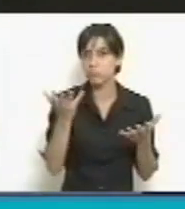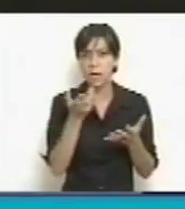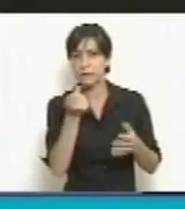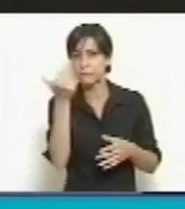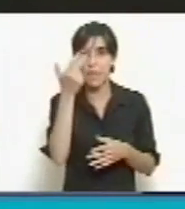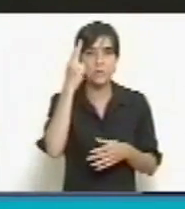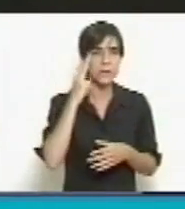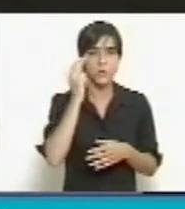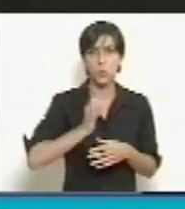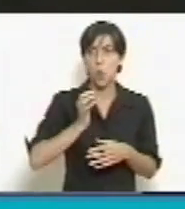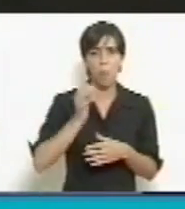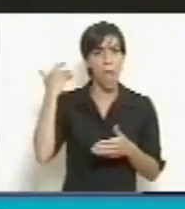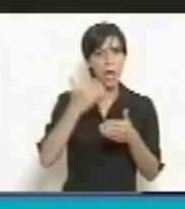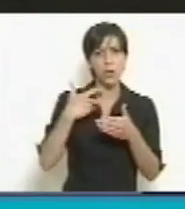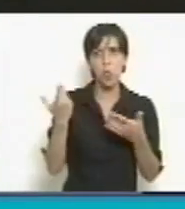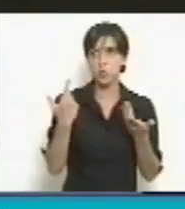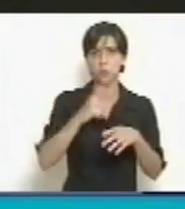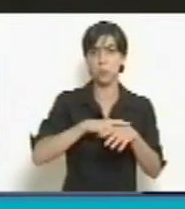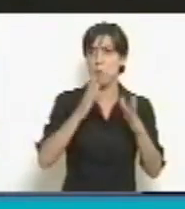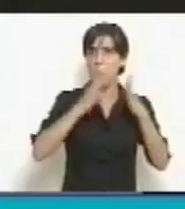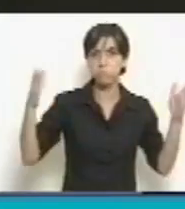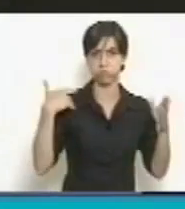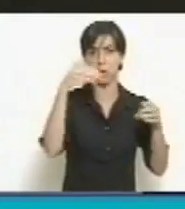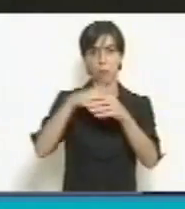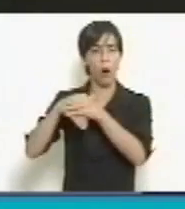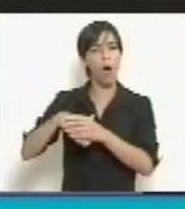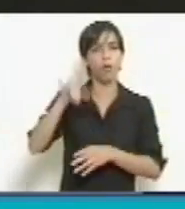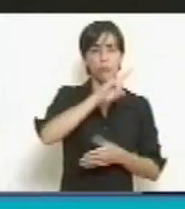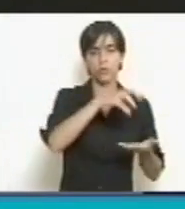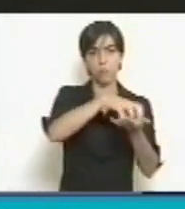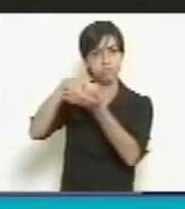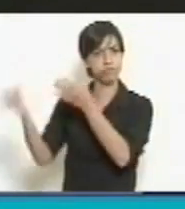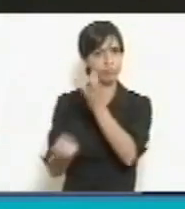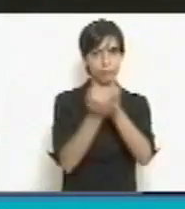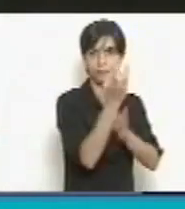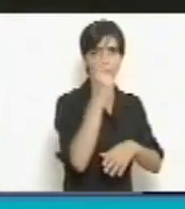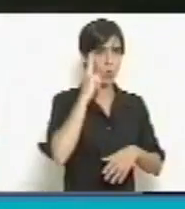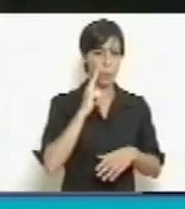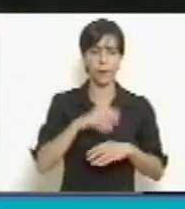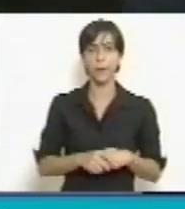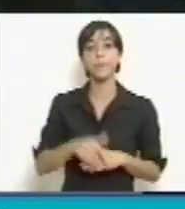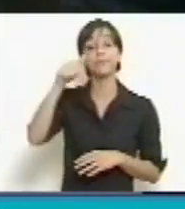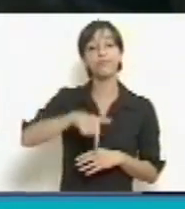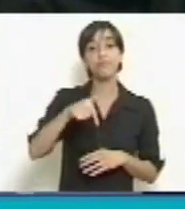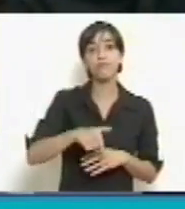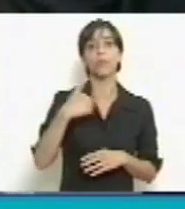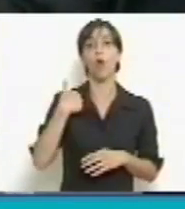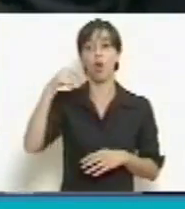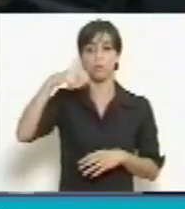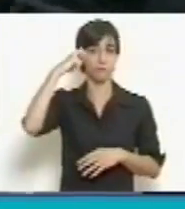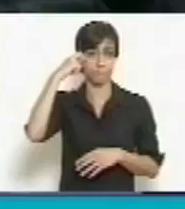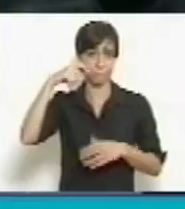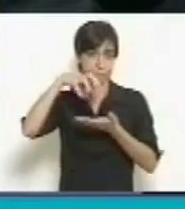nueve años. Y hoy terminando la jornada de esta sesión